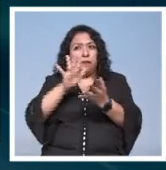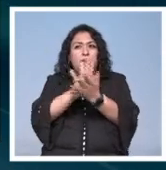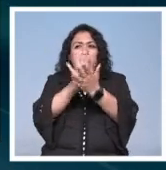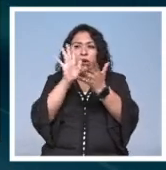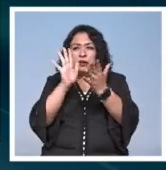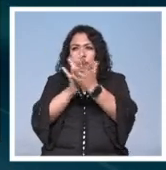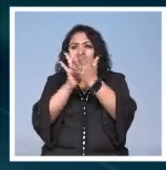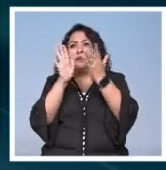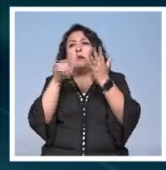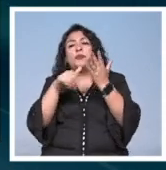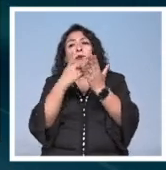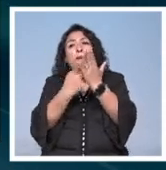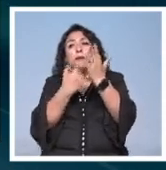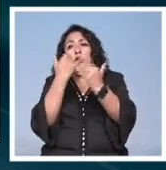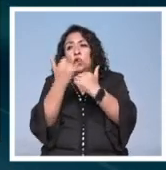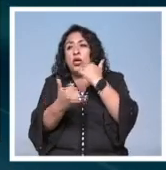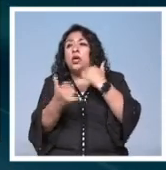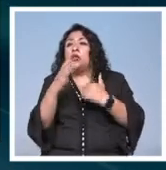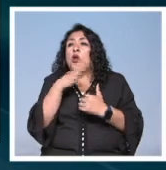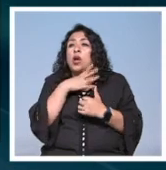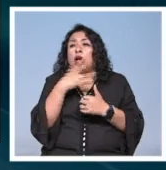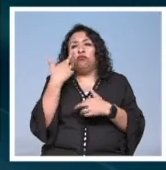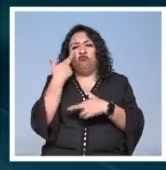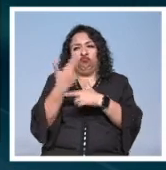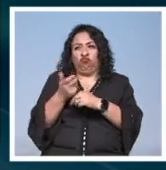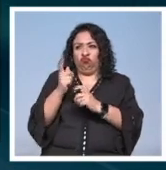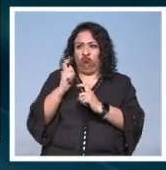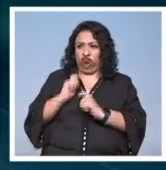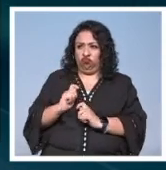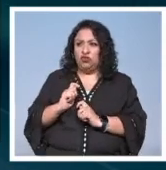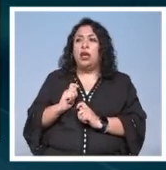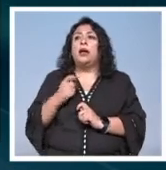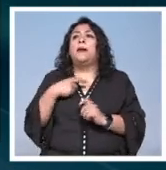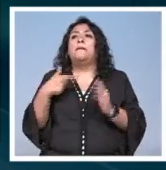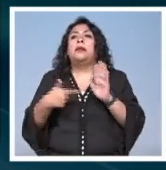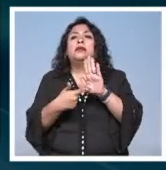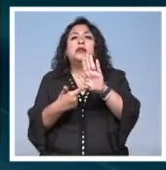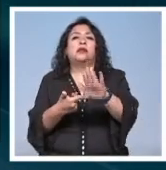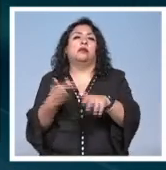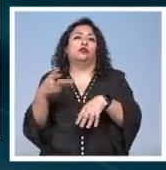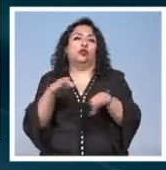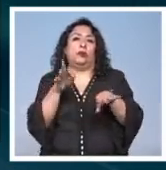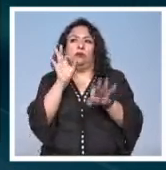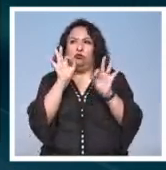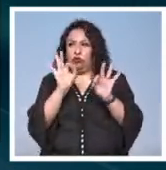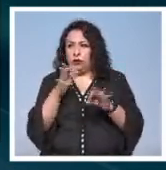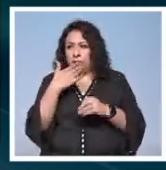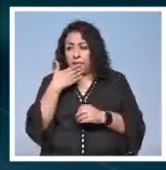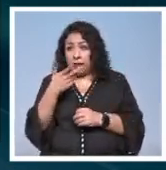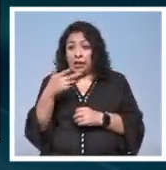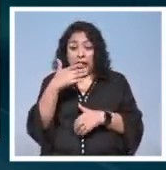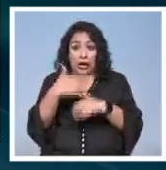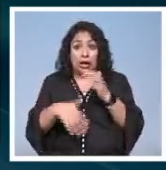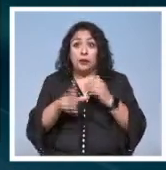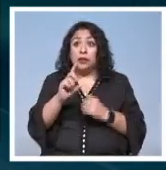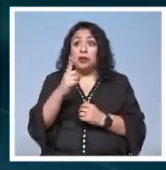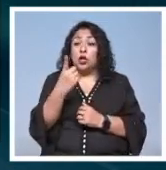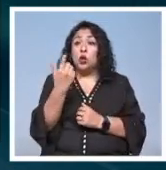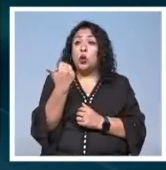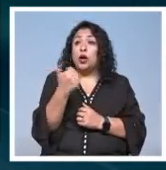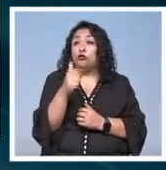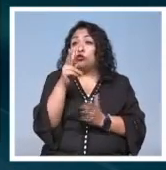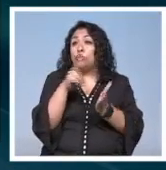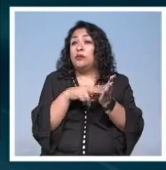en este proyecto donde se hace una curaduría y presentamos de la mejor forma sus trabajos. Hasta el 31 de agosto del